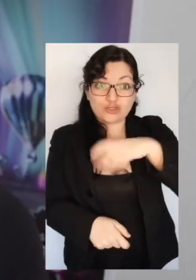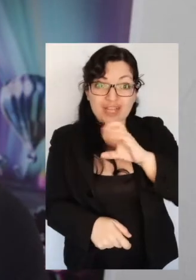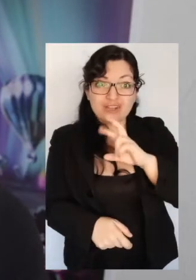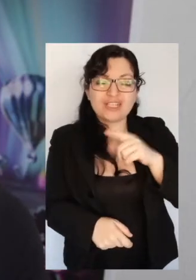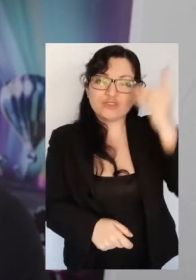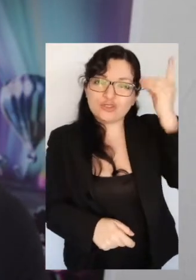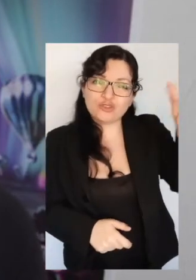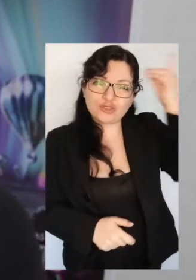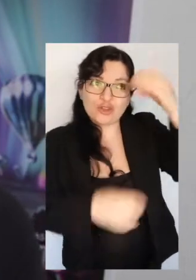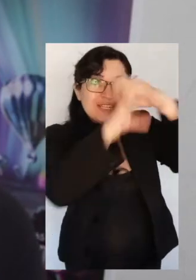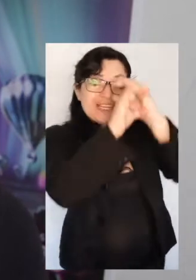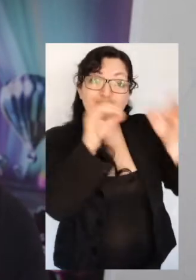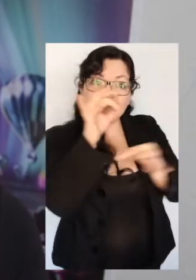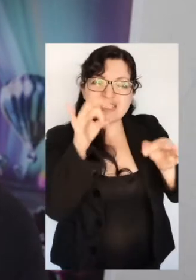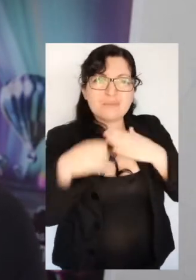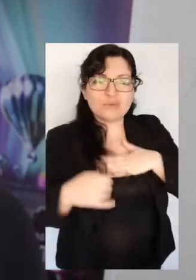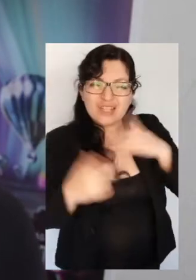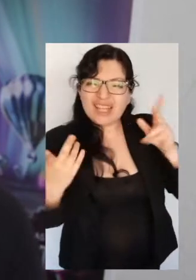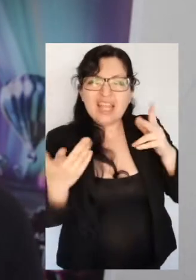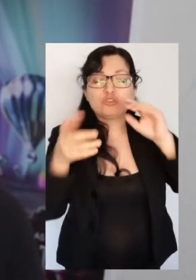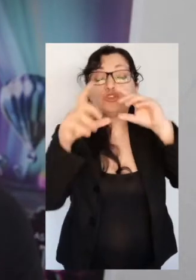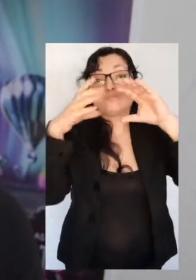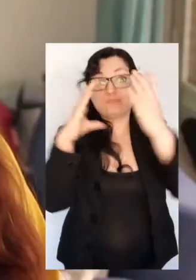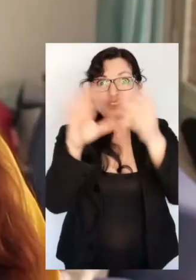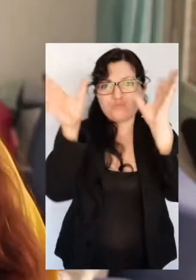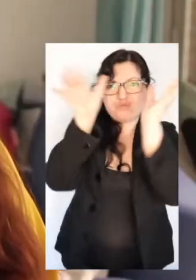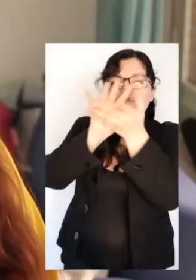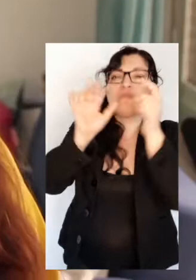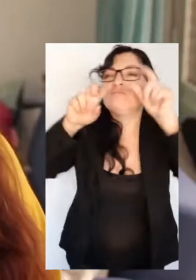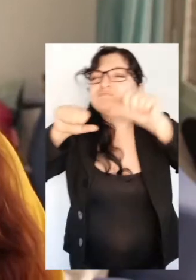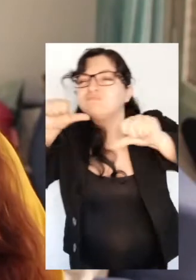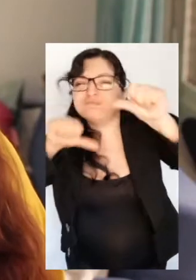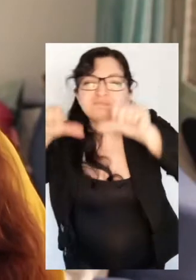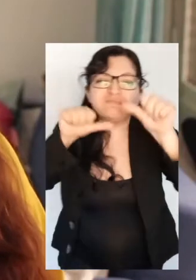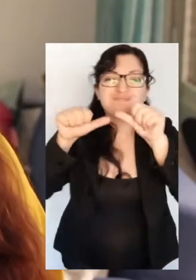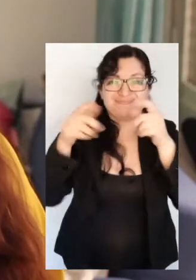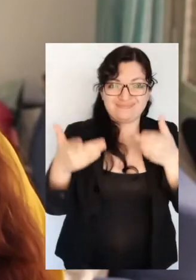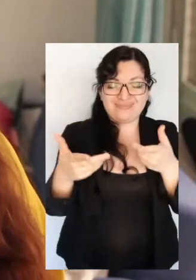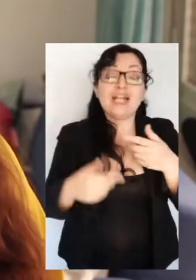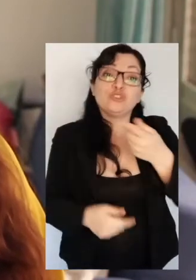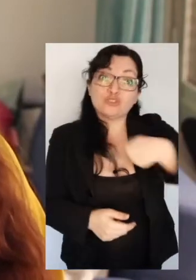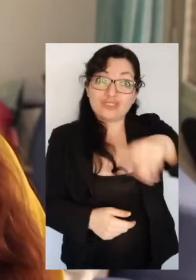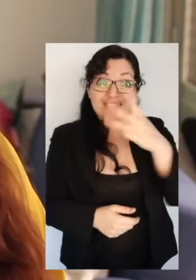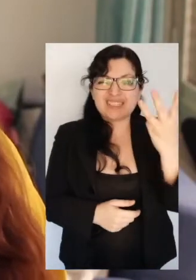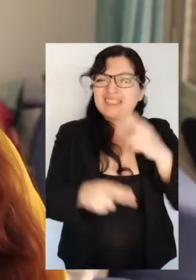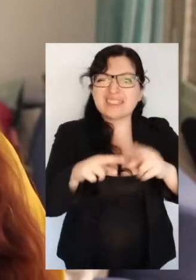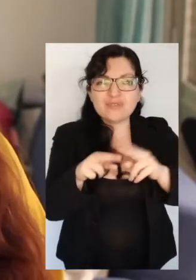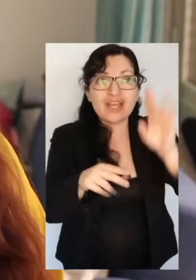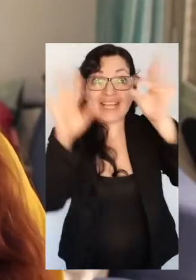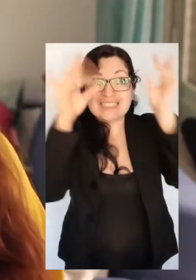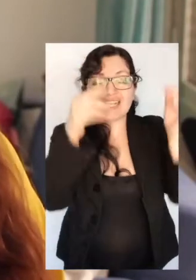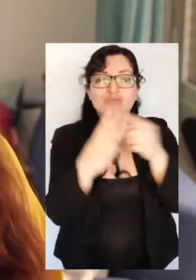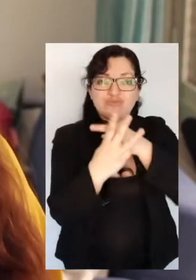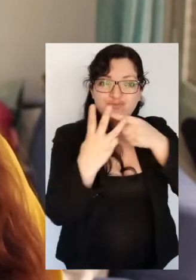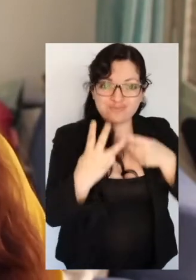astrofísica y me interesa la astroquímica de los discos protoplanetarios. Juntas fundamos la iniciativa Star 3, que se